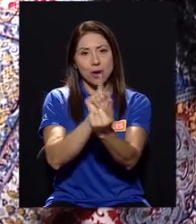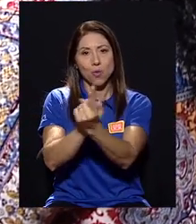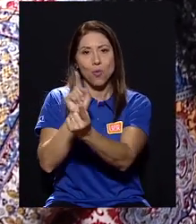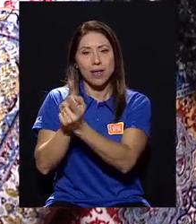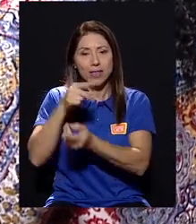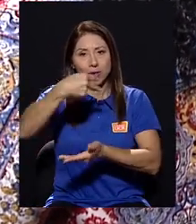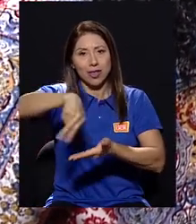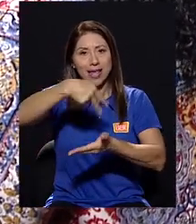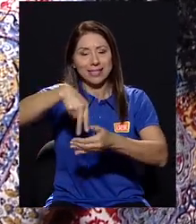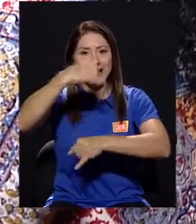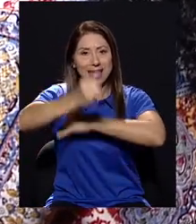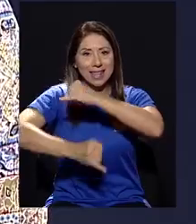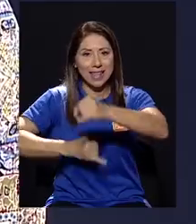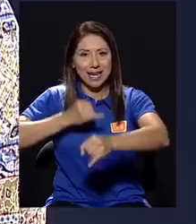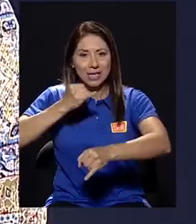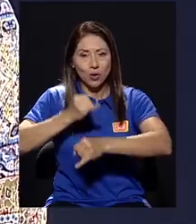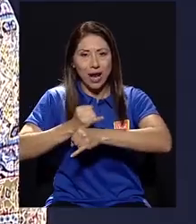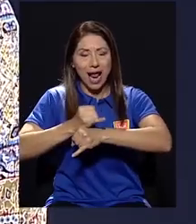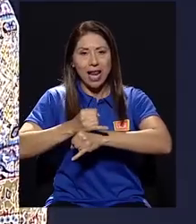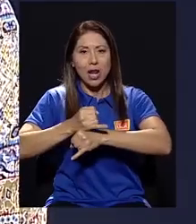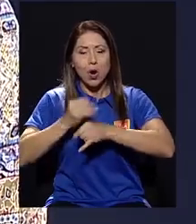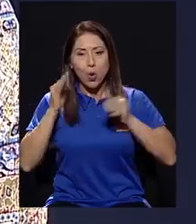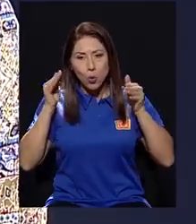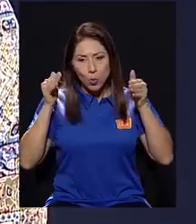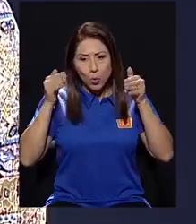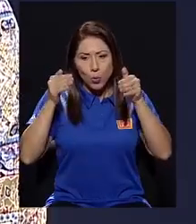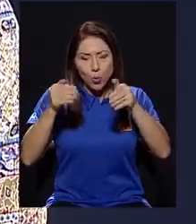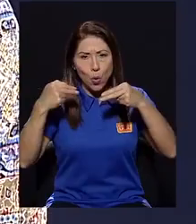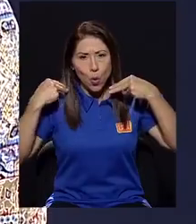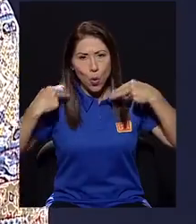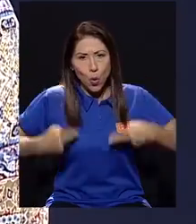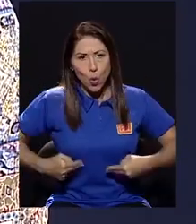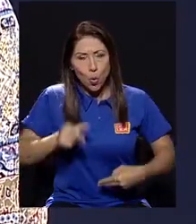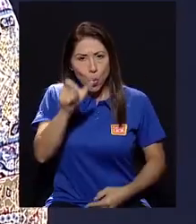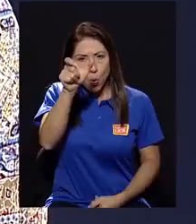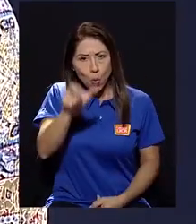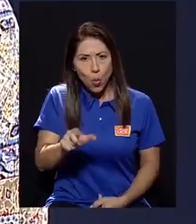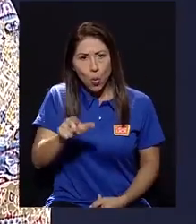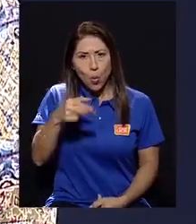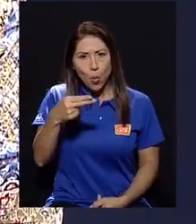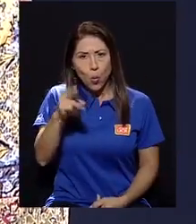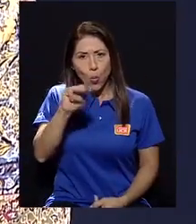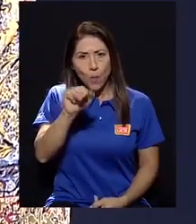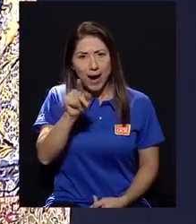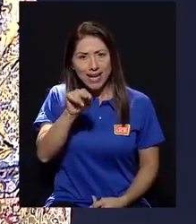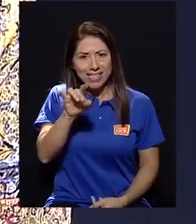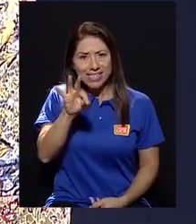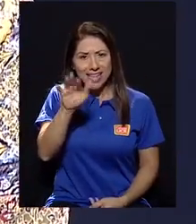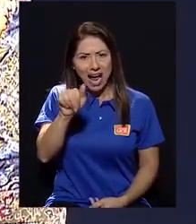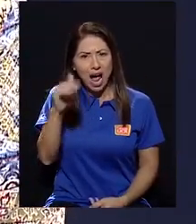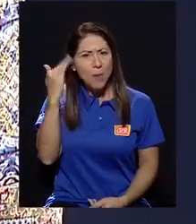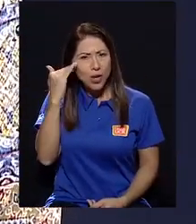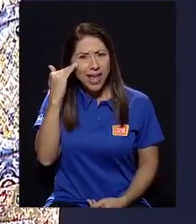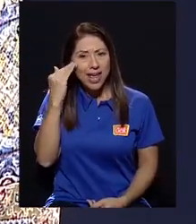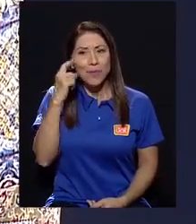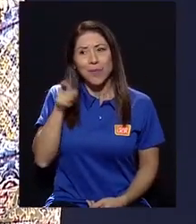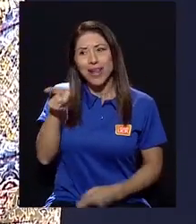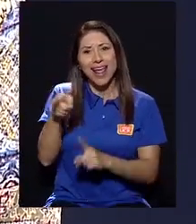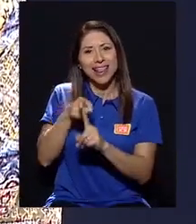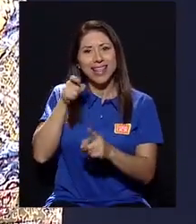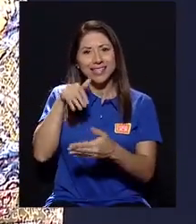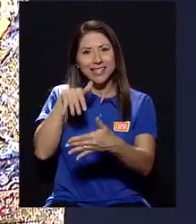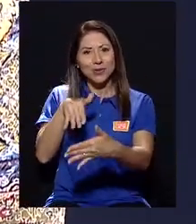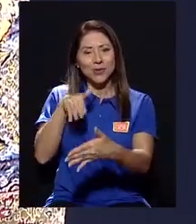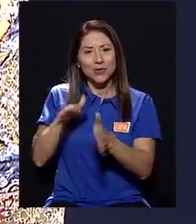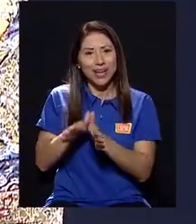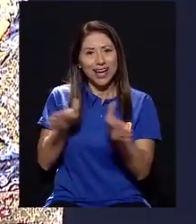internacional humanística. ¿Por qué humanística? Porque él viene de Estudios Generales y Estudios Generales tiene todo